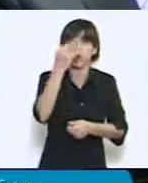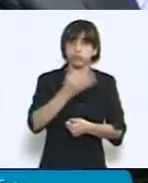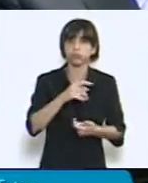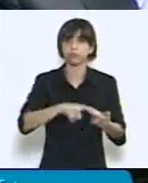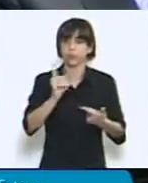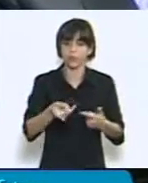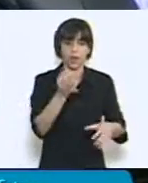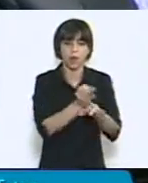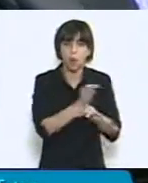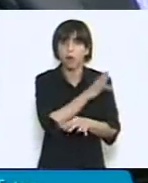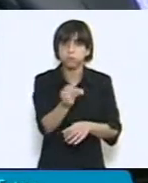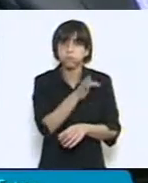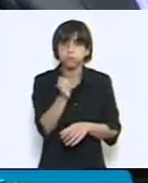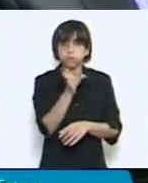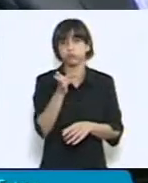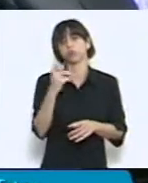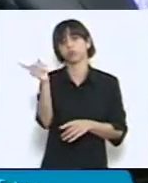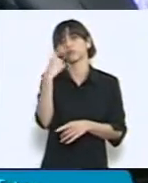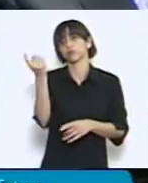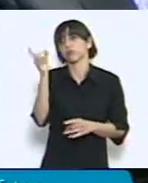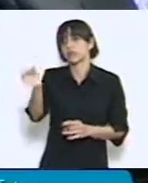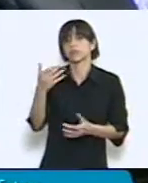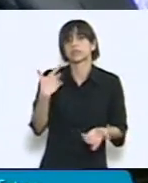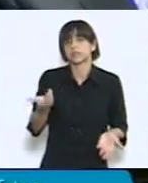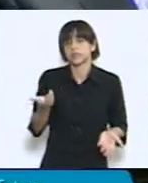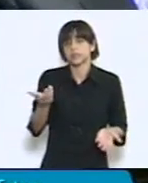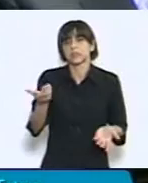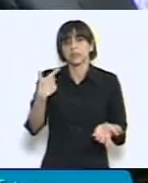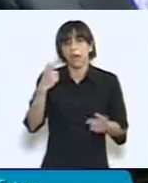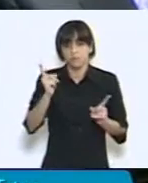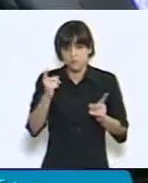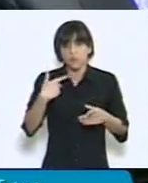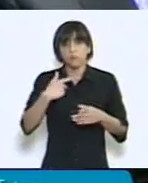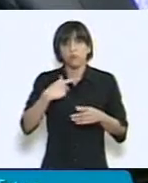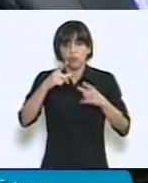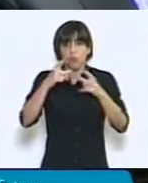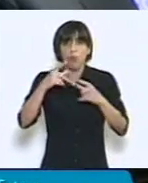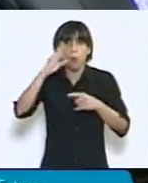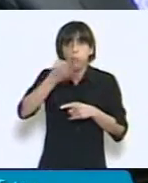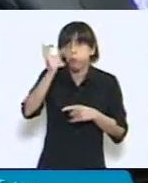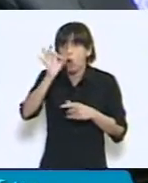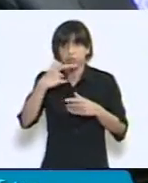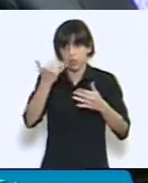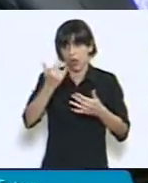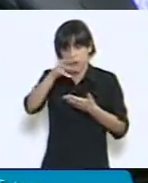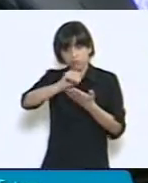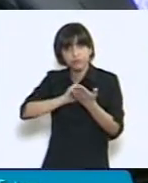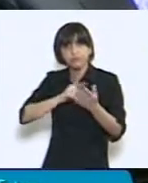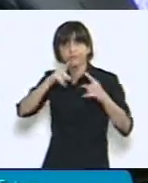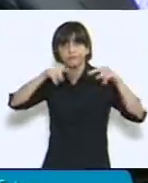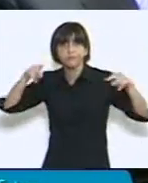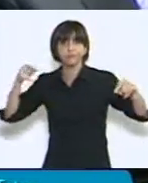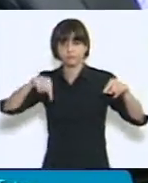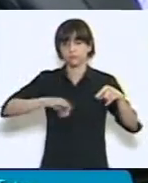datos estadísticos hablan por sí solos, señora Presidenta. Este año se dispondrán de 35 millones de pesos